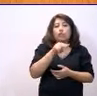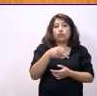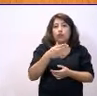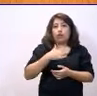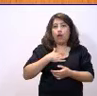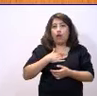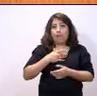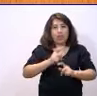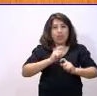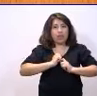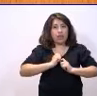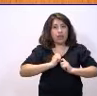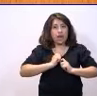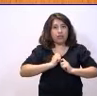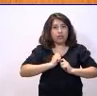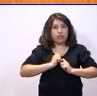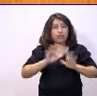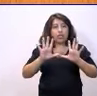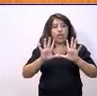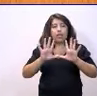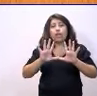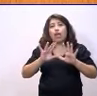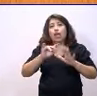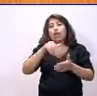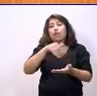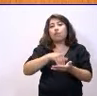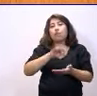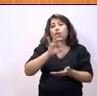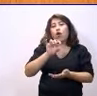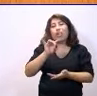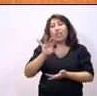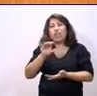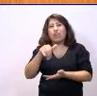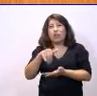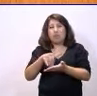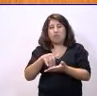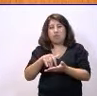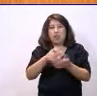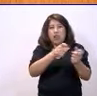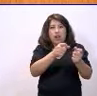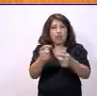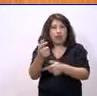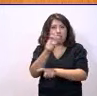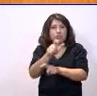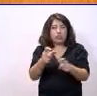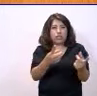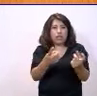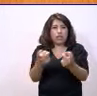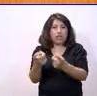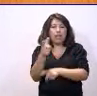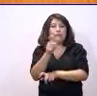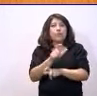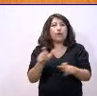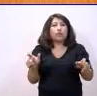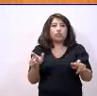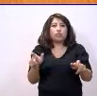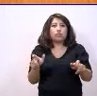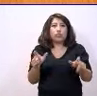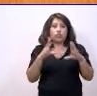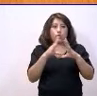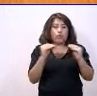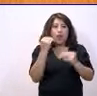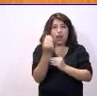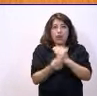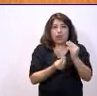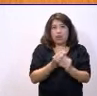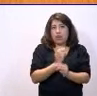dárselos 10.000 o 15.000 o lo que necesite para poder estudiar gente que no está accediendo a la universidad. Me